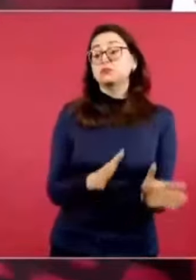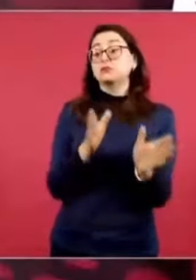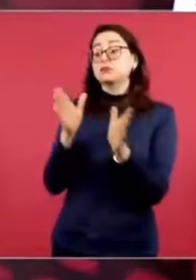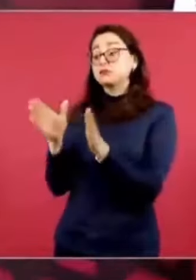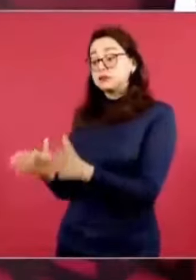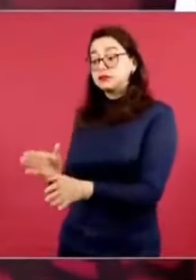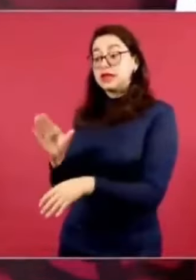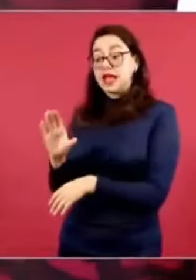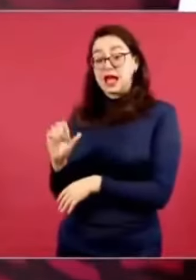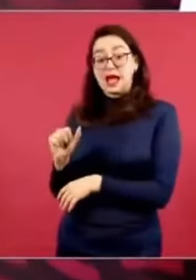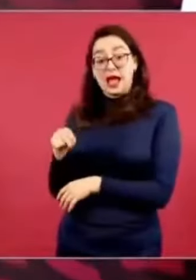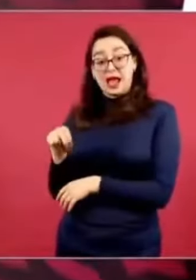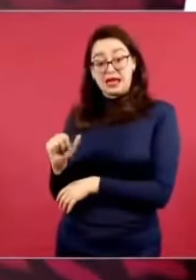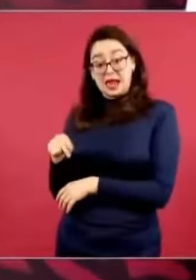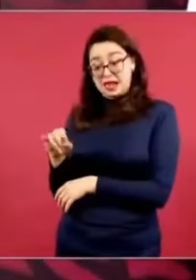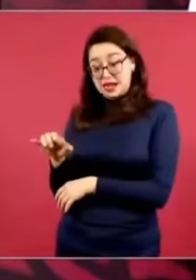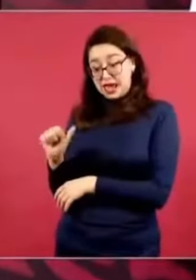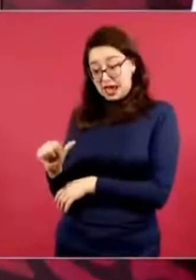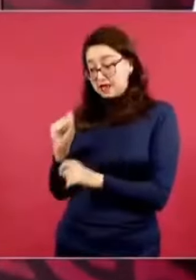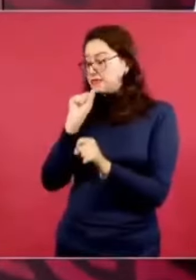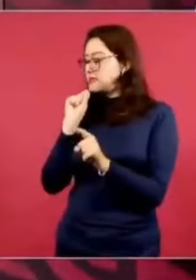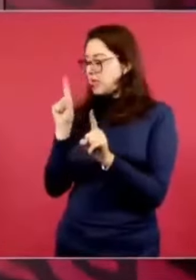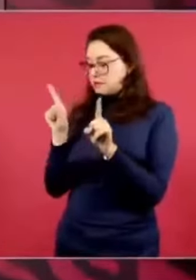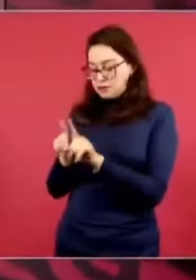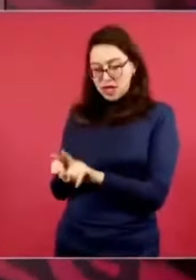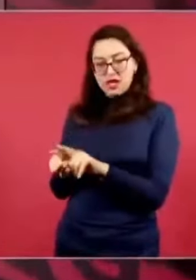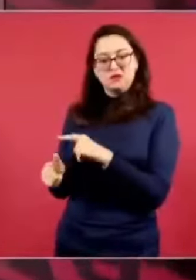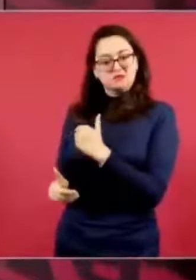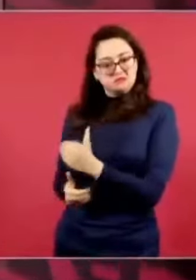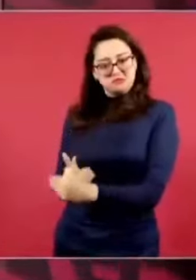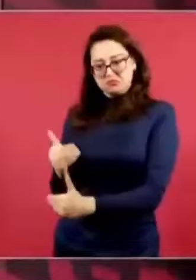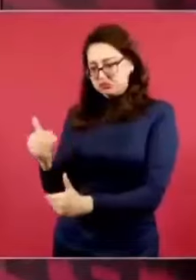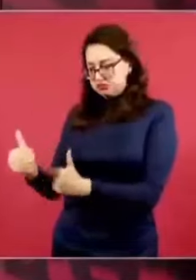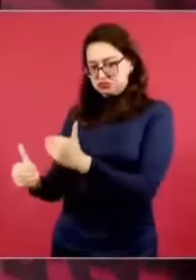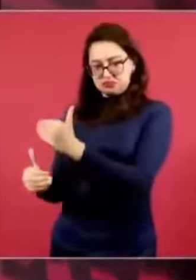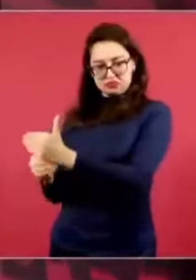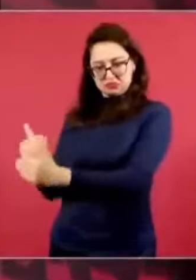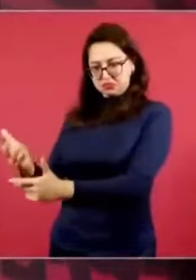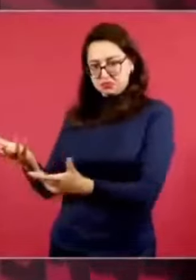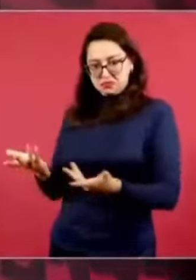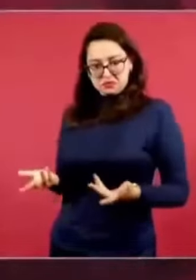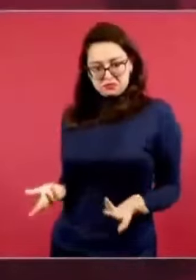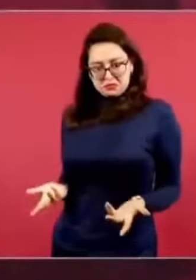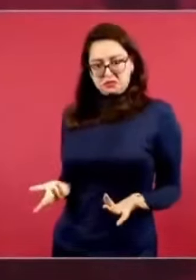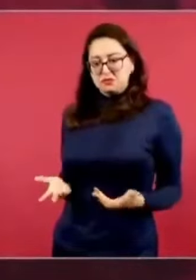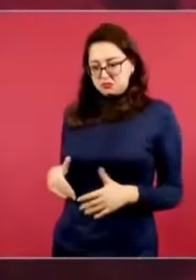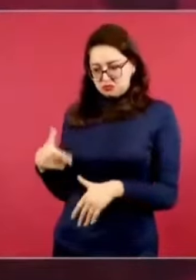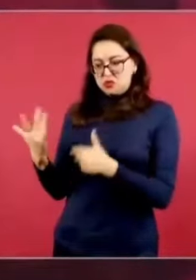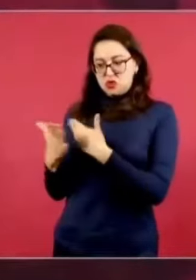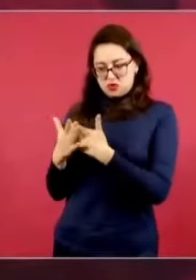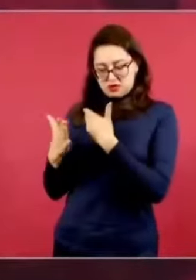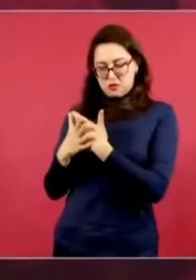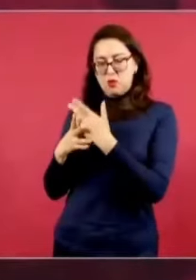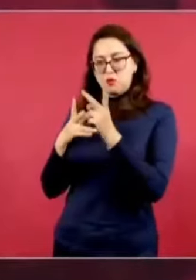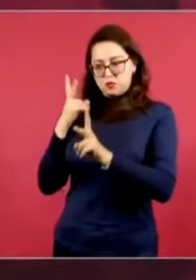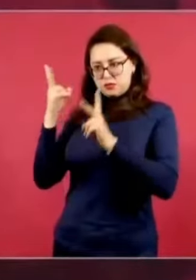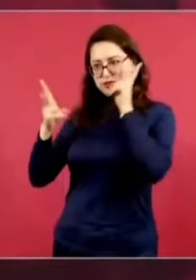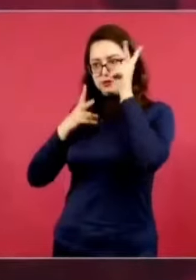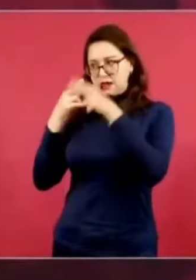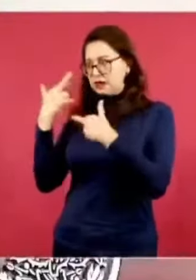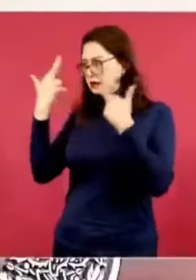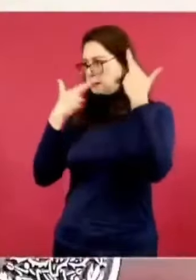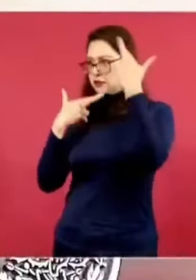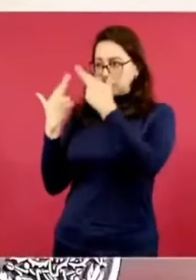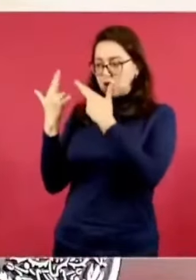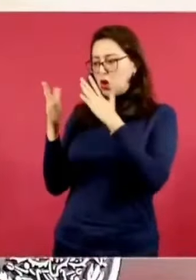bastante. Vamos a ir pronto a hacer una evaluación